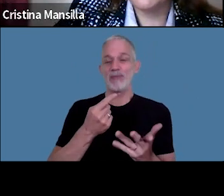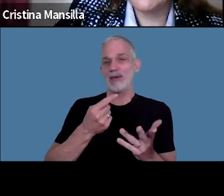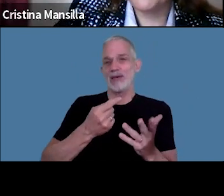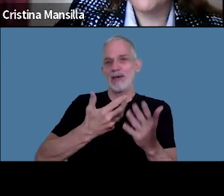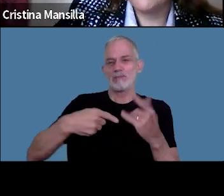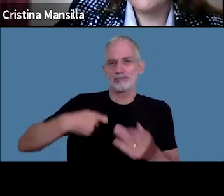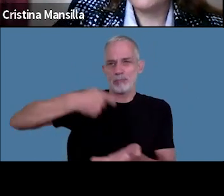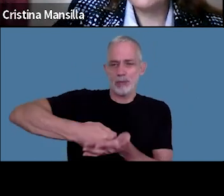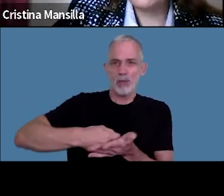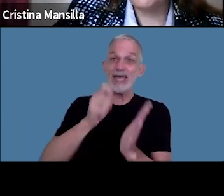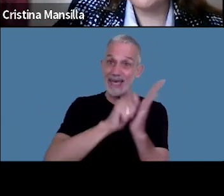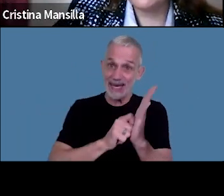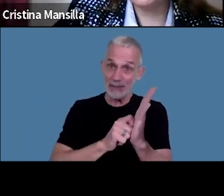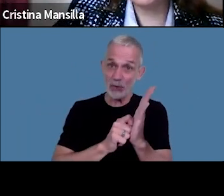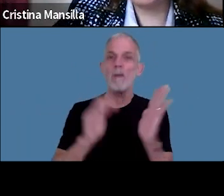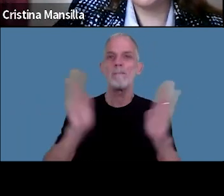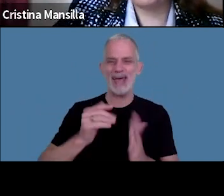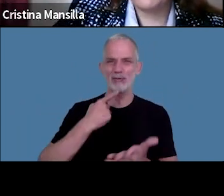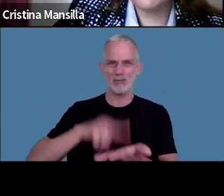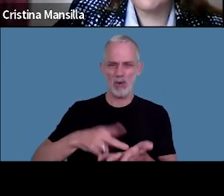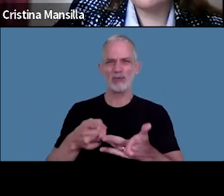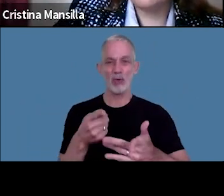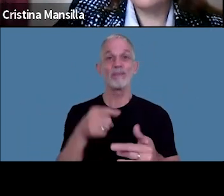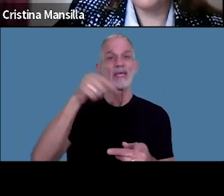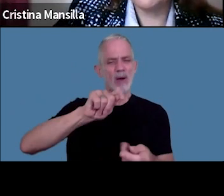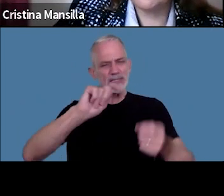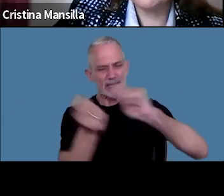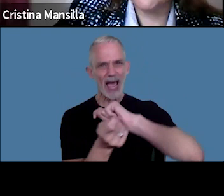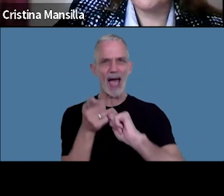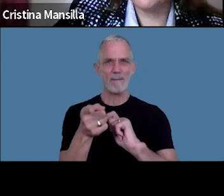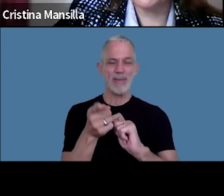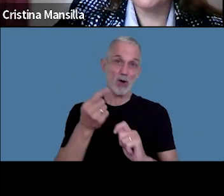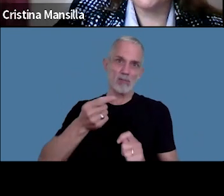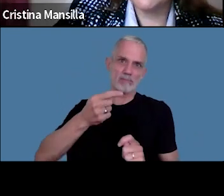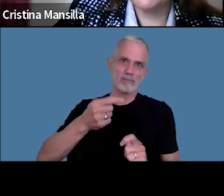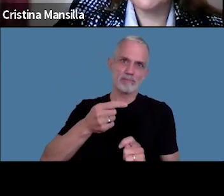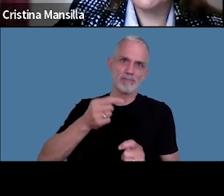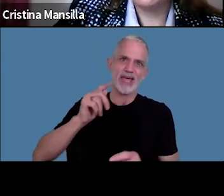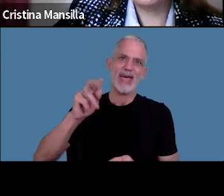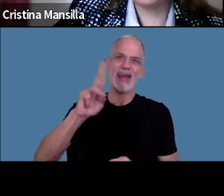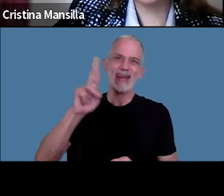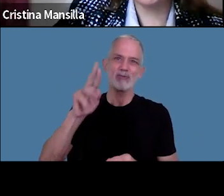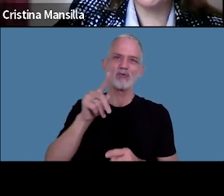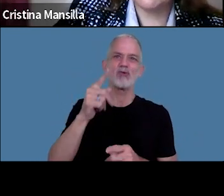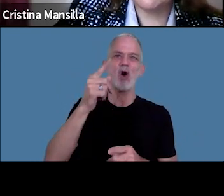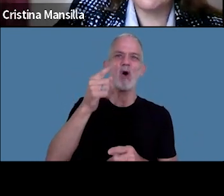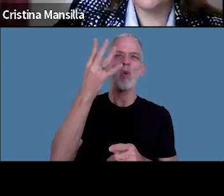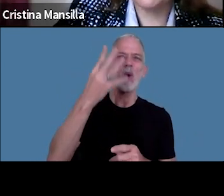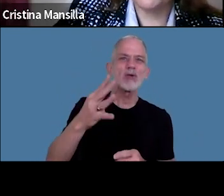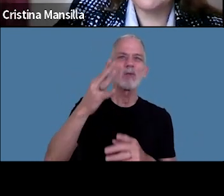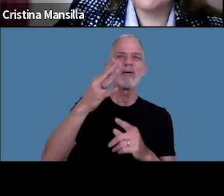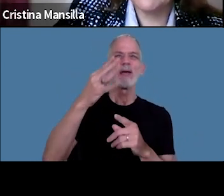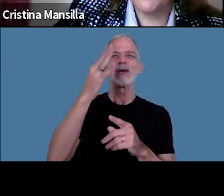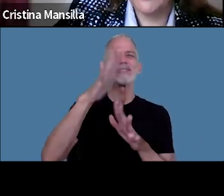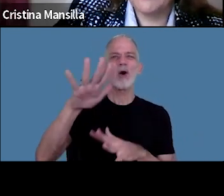trabajador inscripto y ahora se modifica con esta 5.415 la resolución general